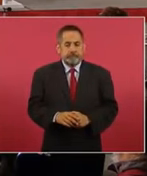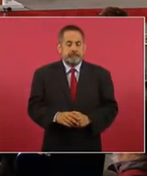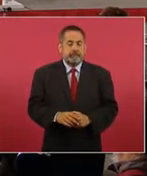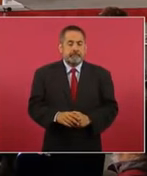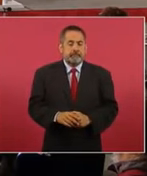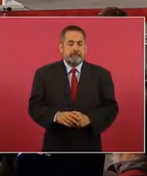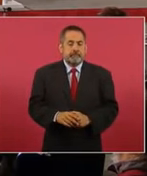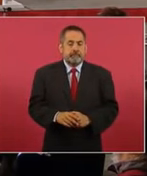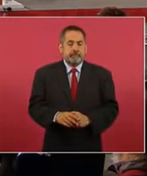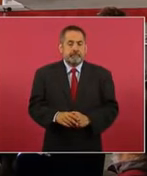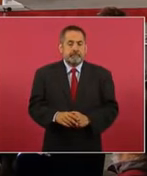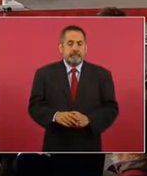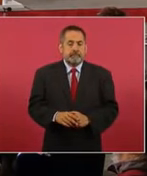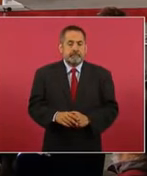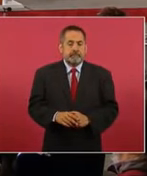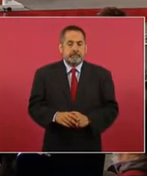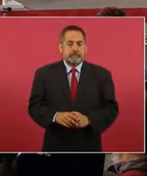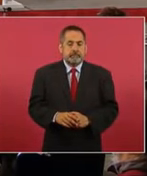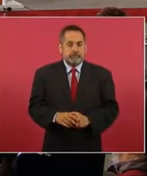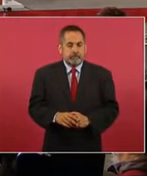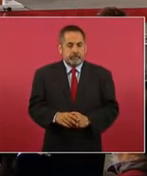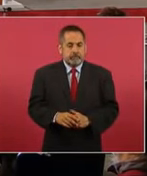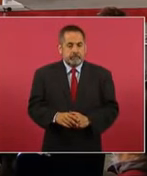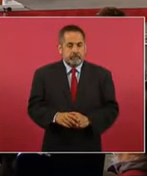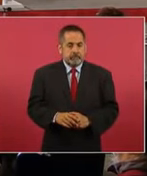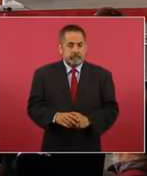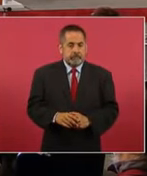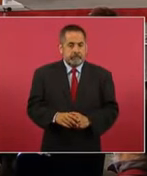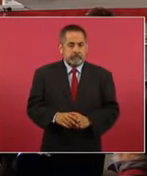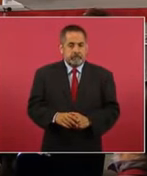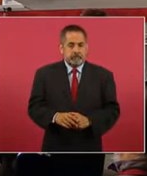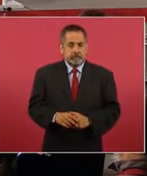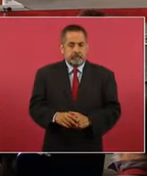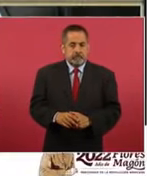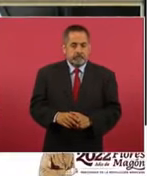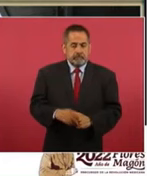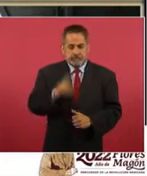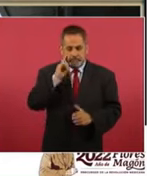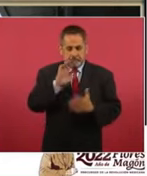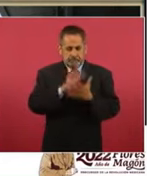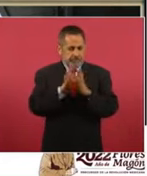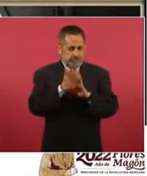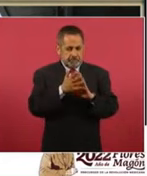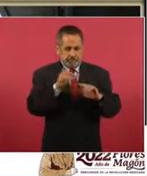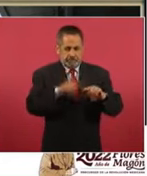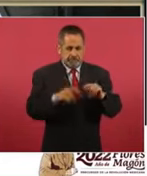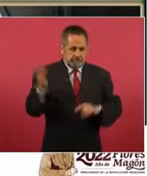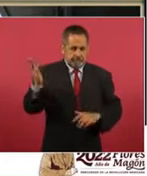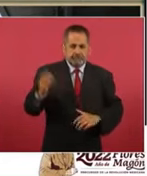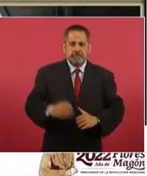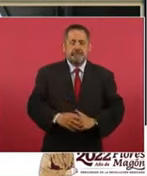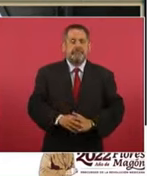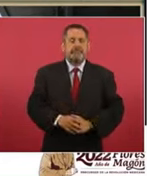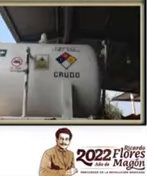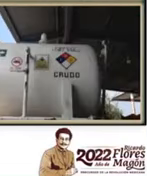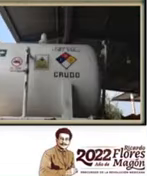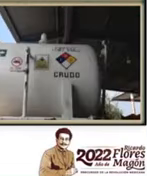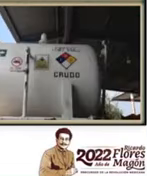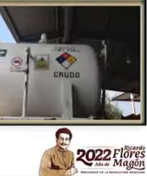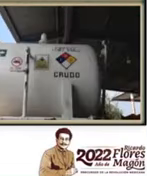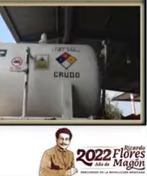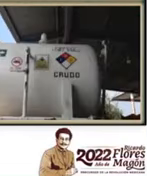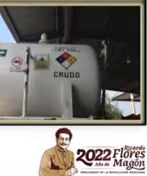En cuanto a las operaciones, al combate al narcotráfico, en el periodo se